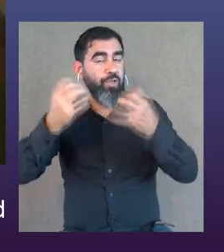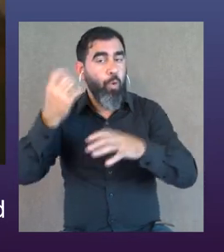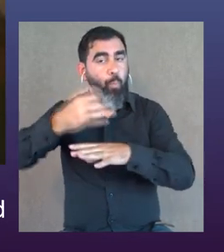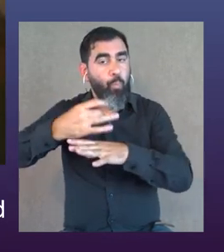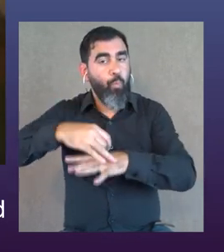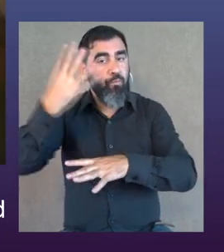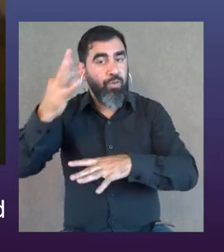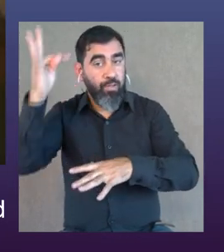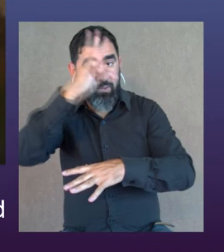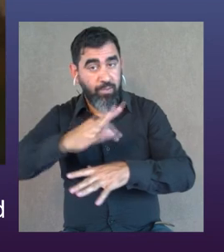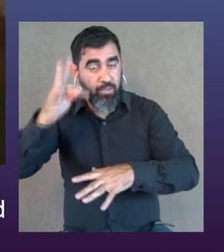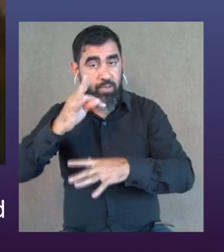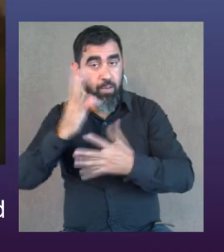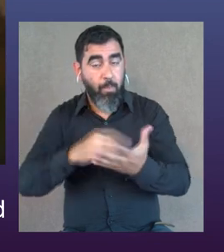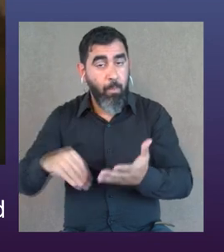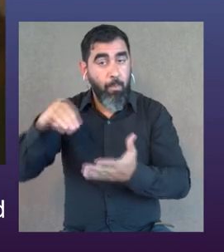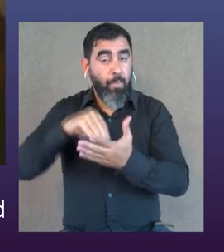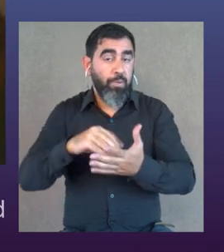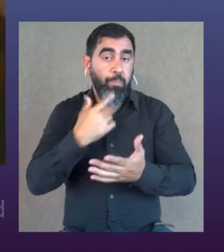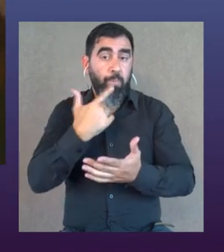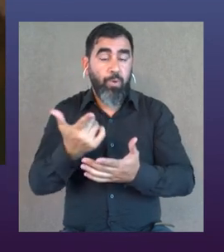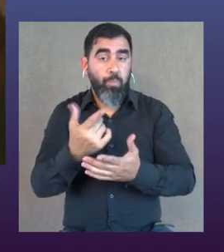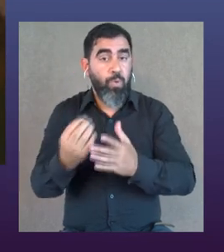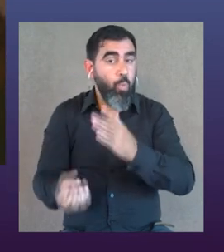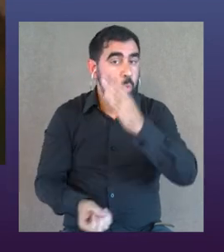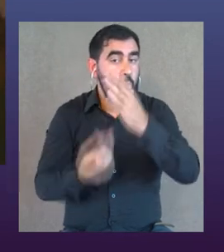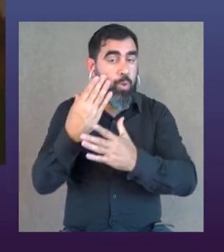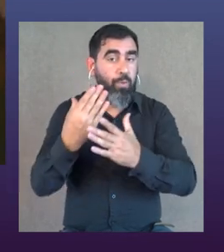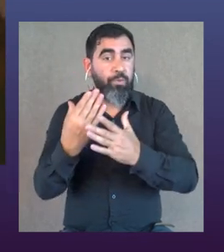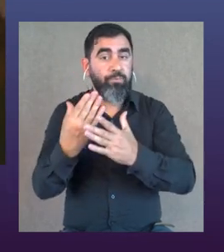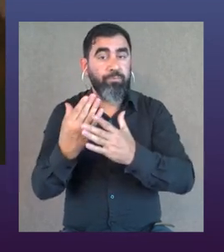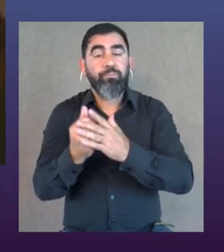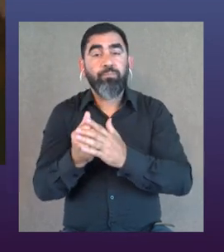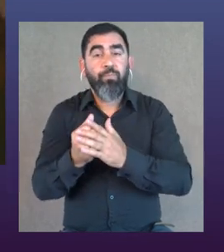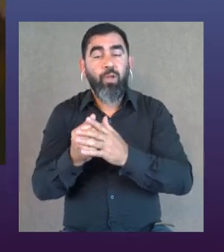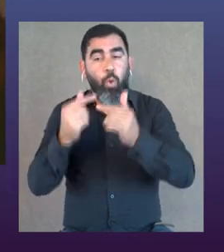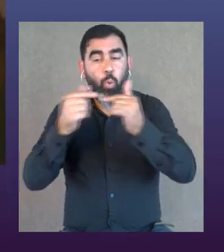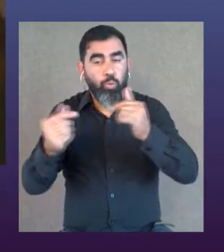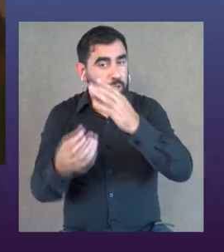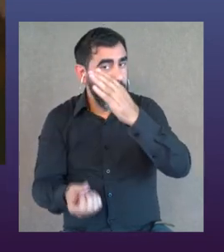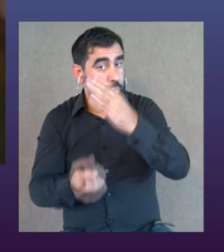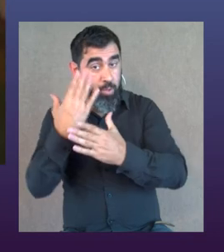profesionalizar ese taller, agregando nuevas